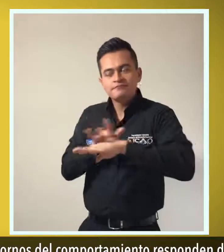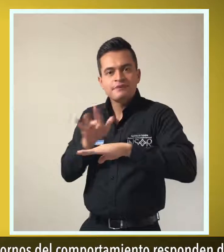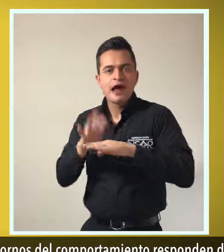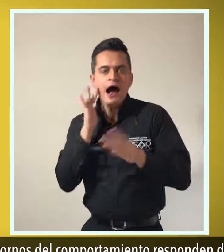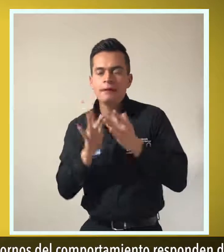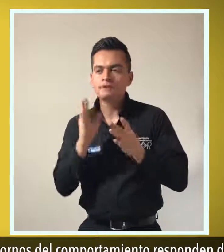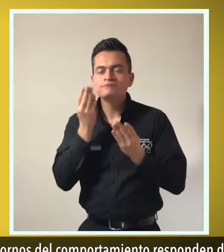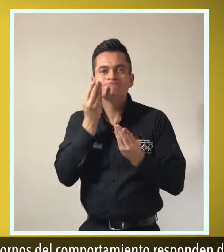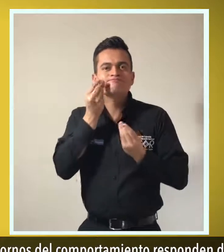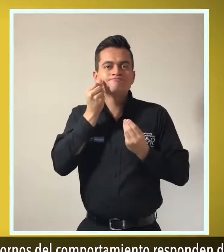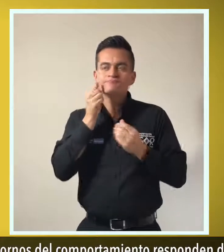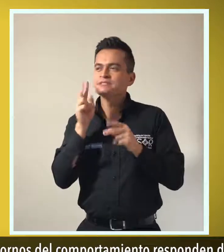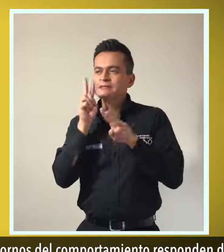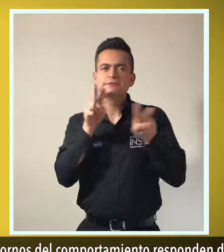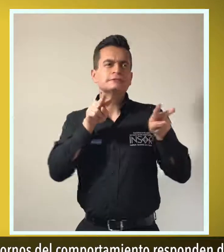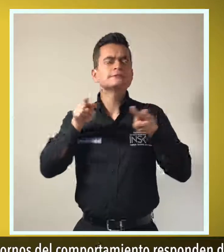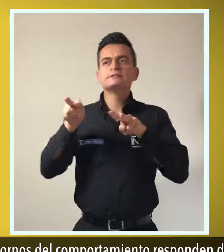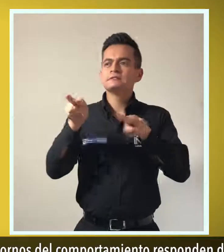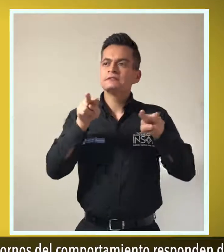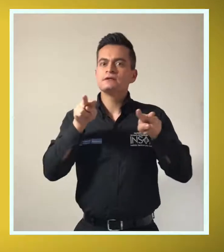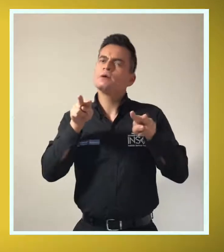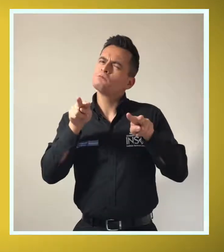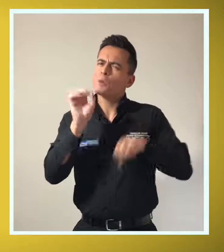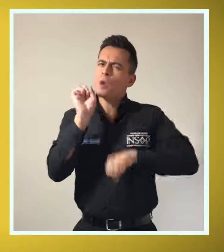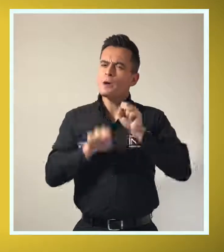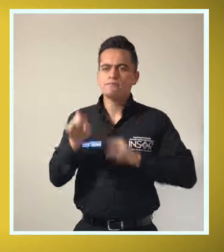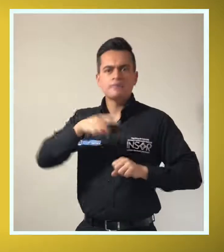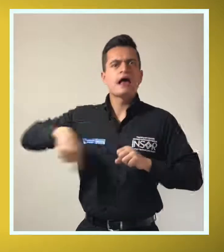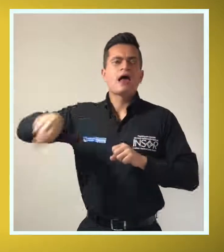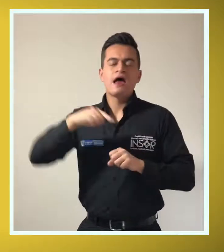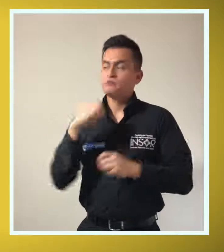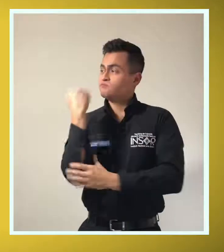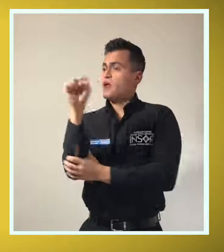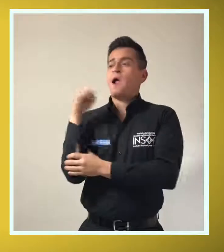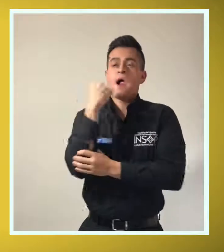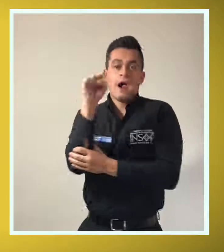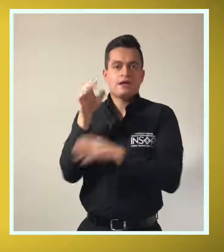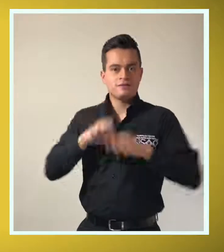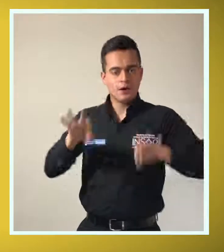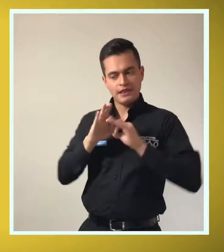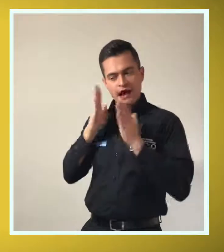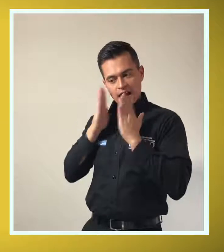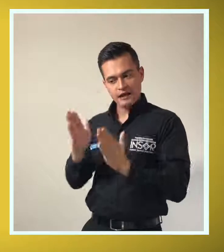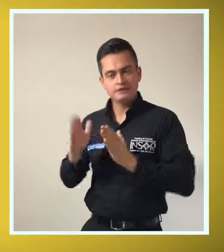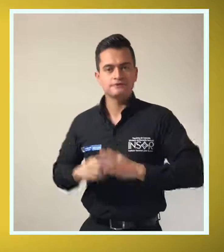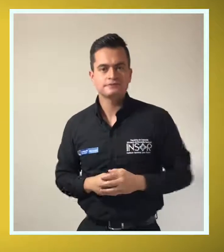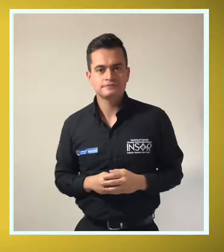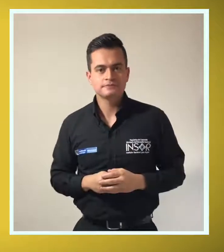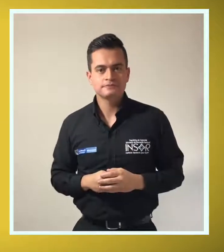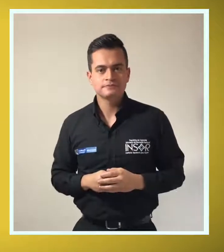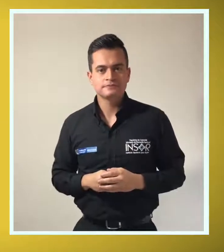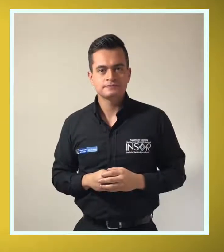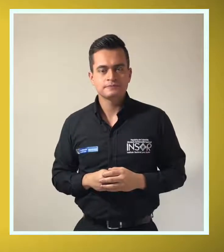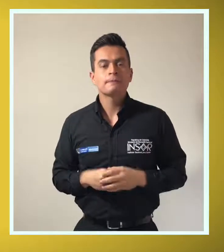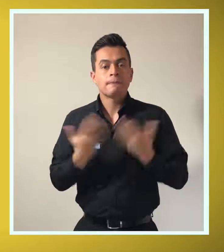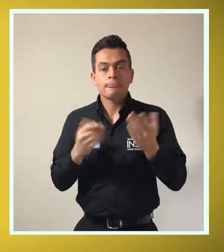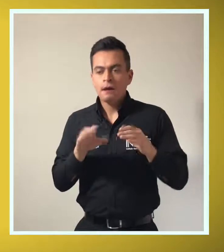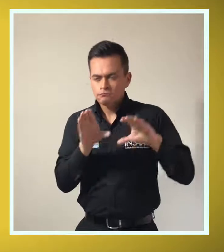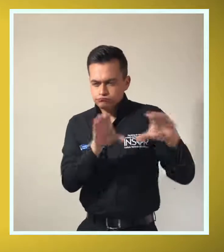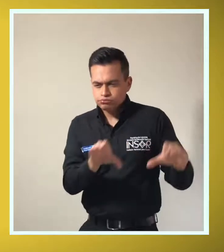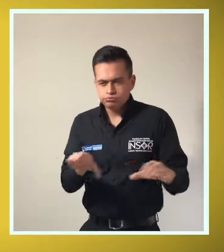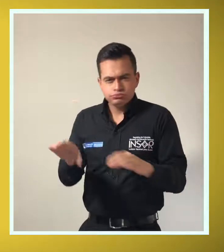responden de manera positiva a estímulos sensoriales y que se pueden distraer fácilmente. Por lo tanto, debe estar muy atento.